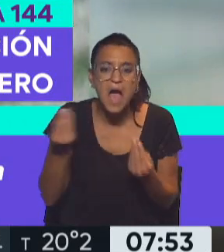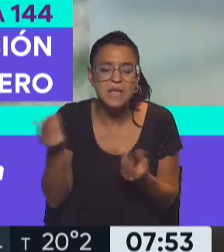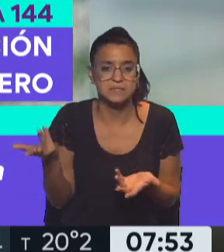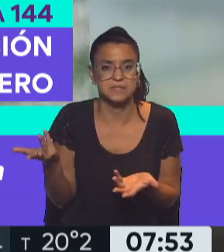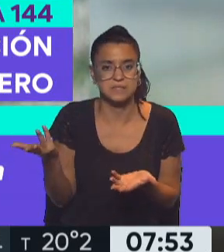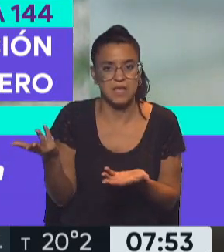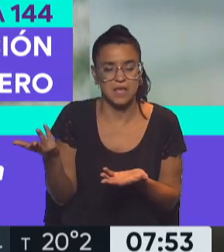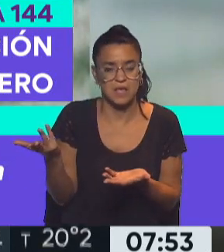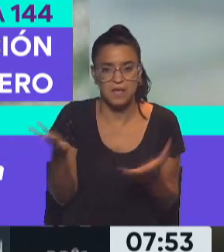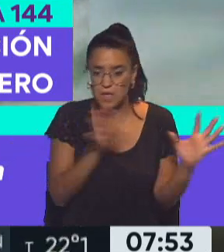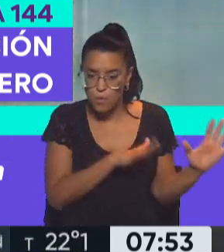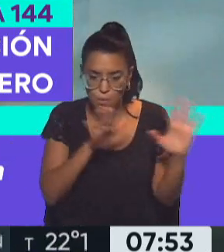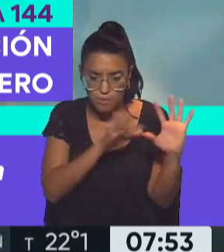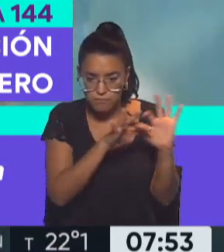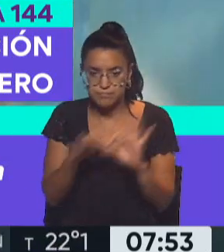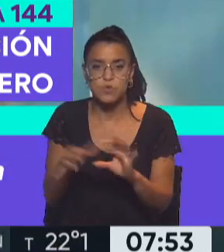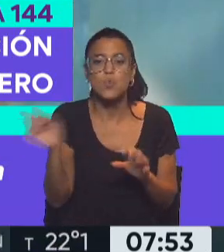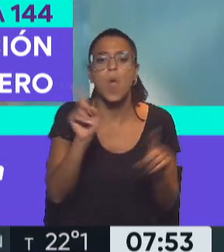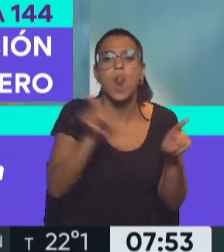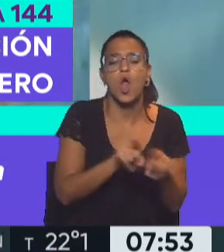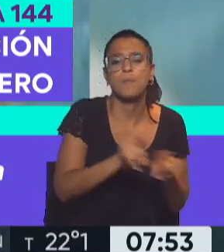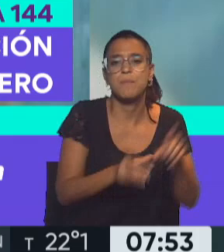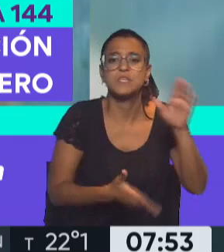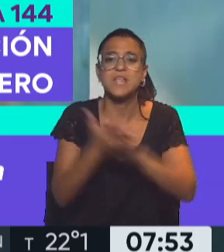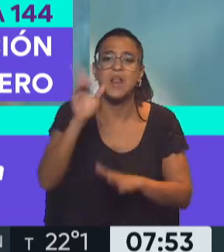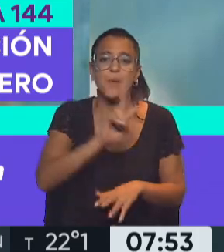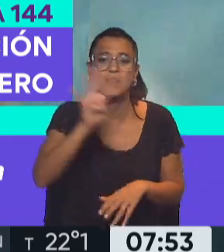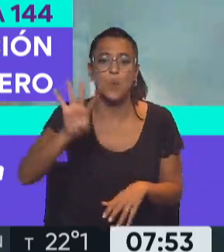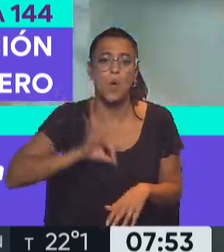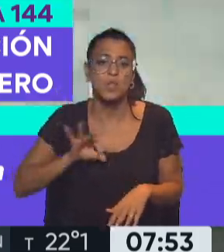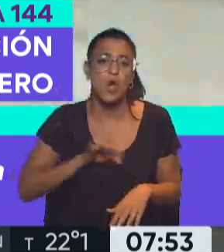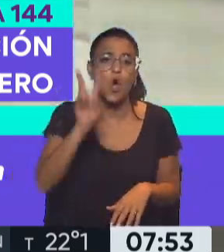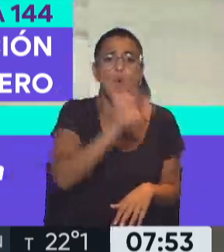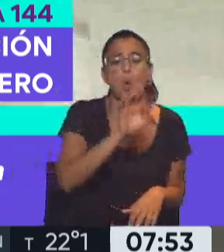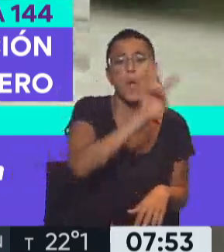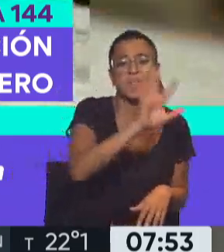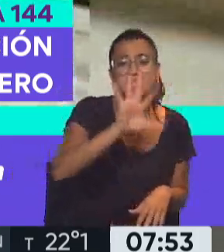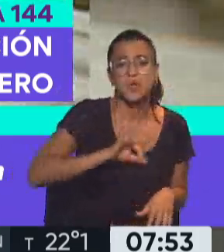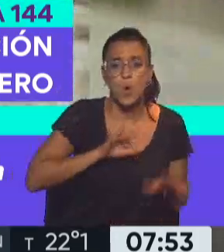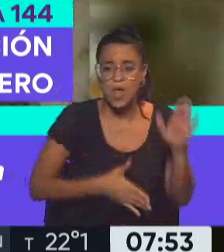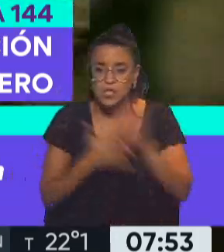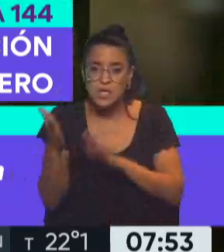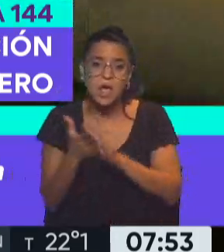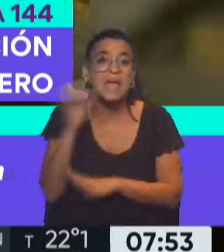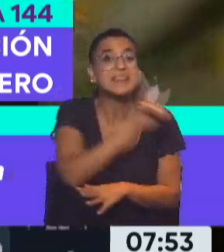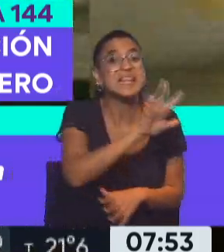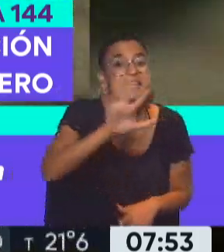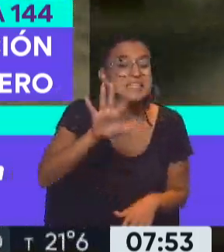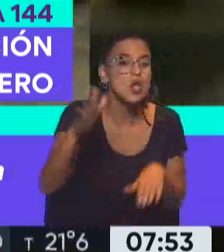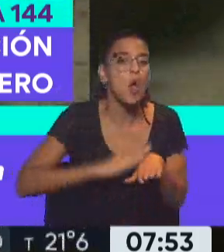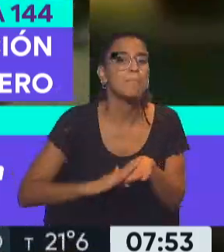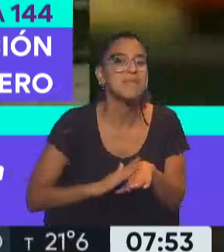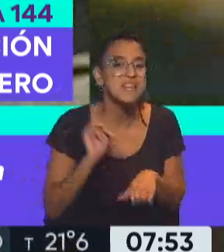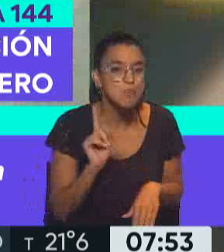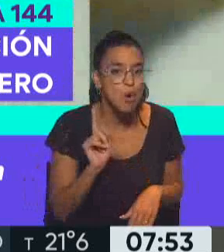Porque no es lo mismo que salga a los 24 años o 25 años que a los 35 mínimos,